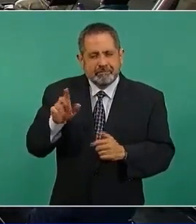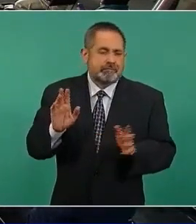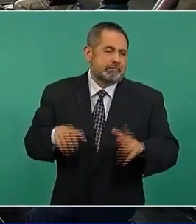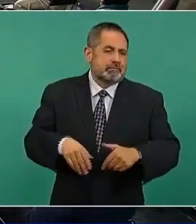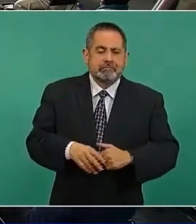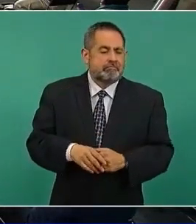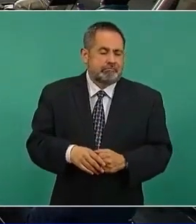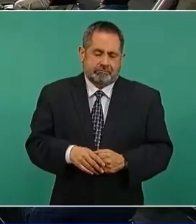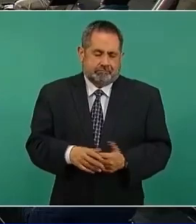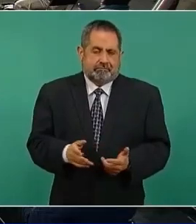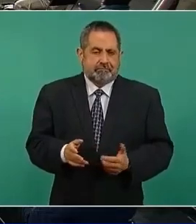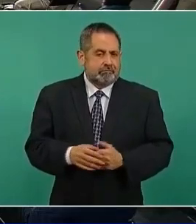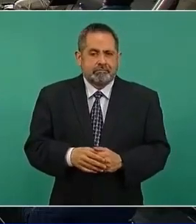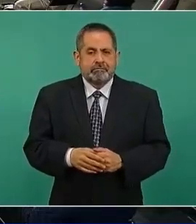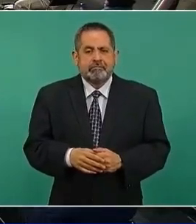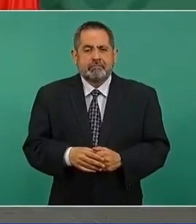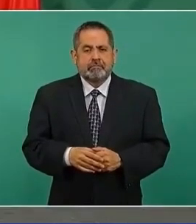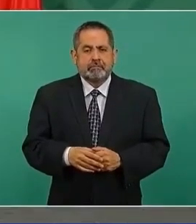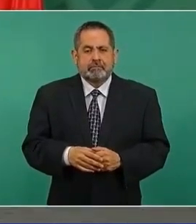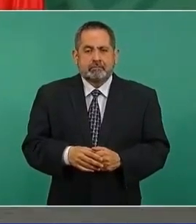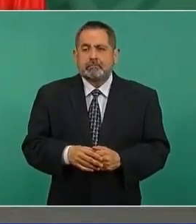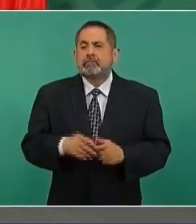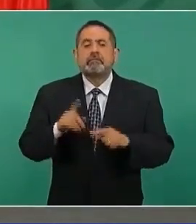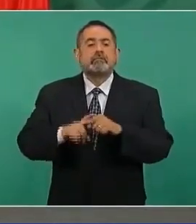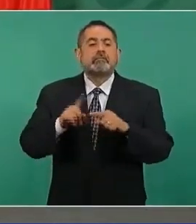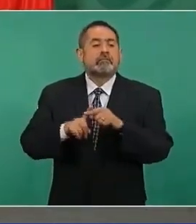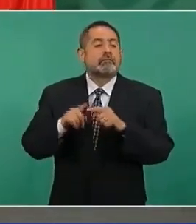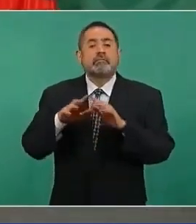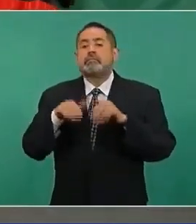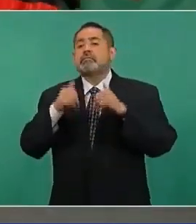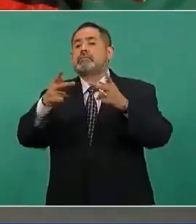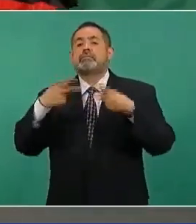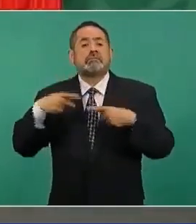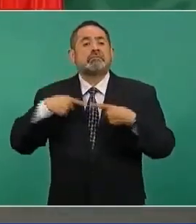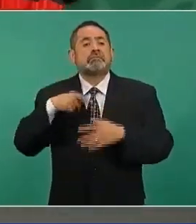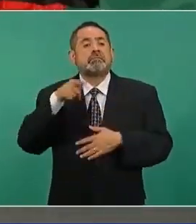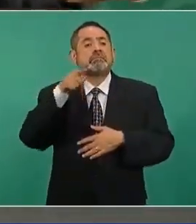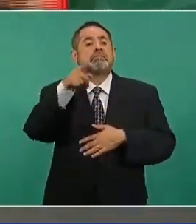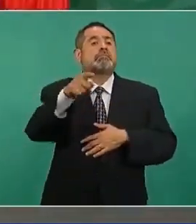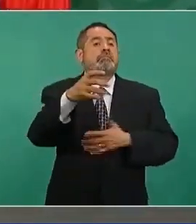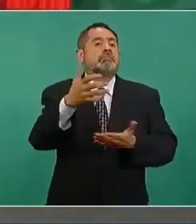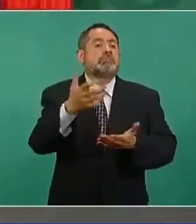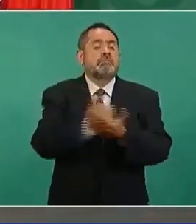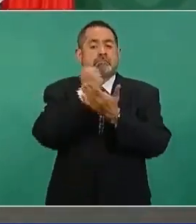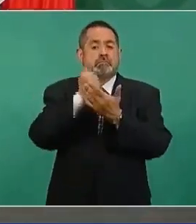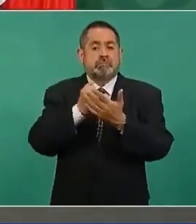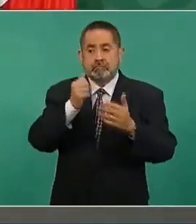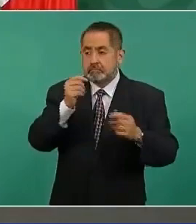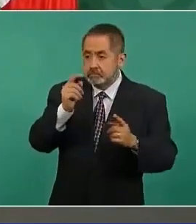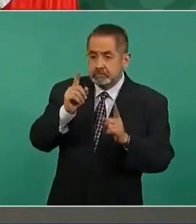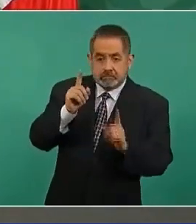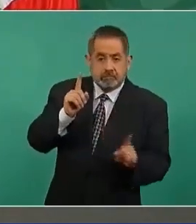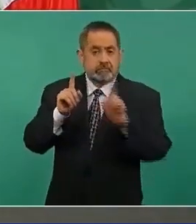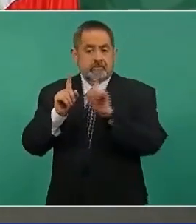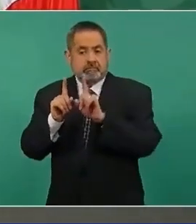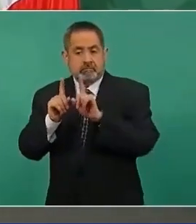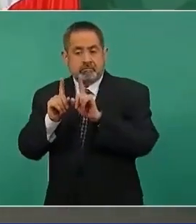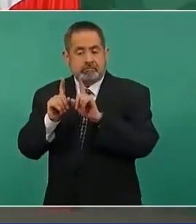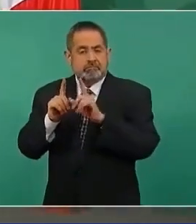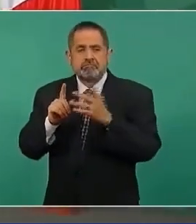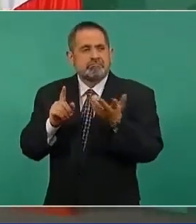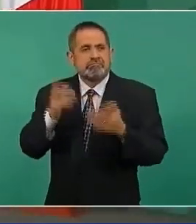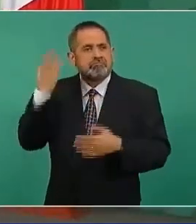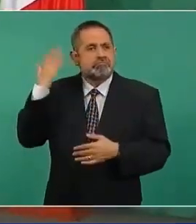Nunca un militante de base podía llegar